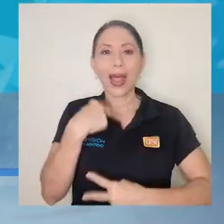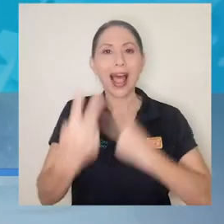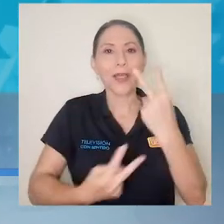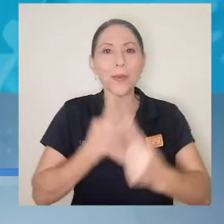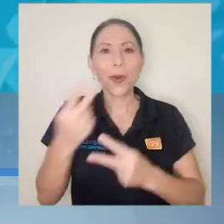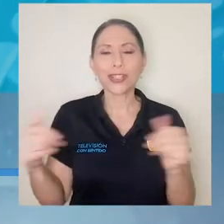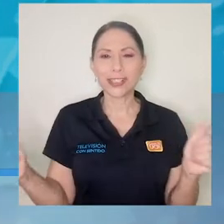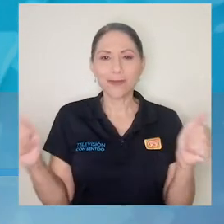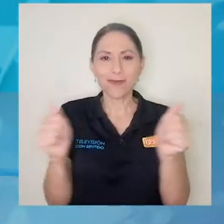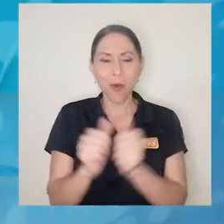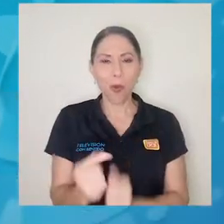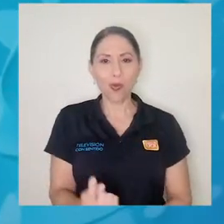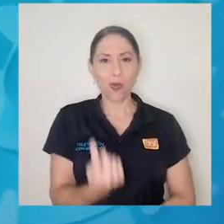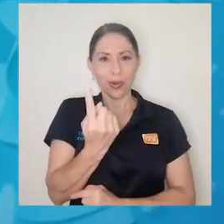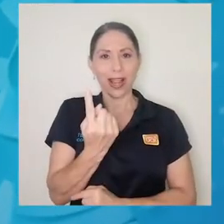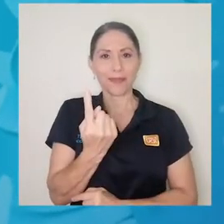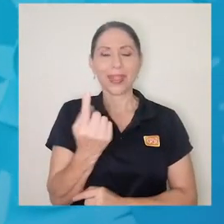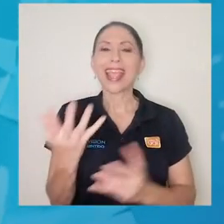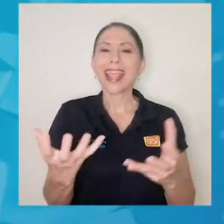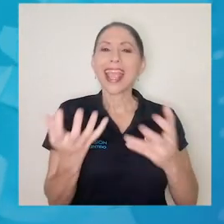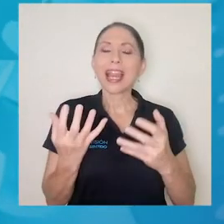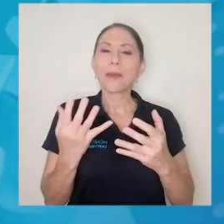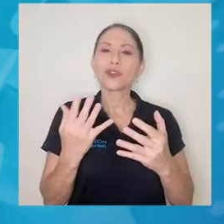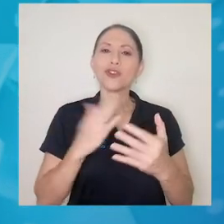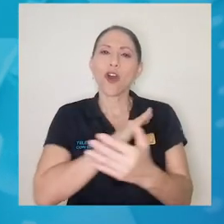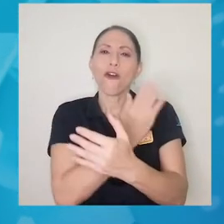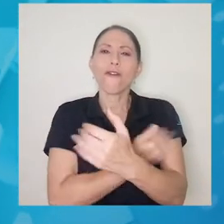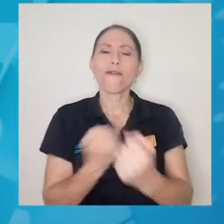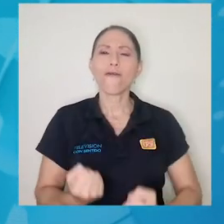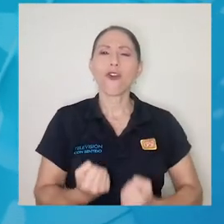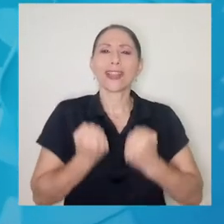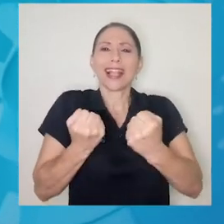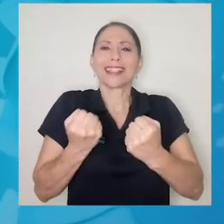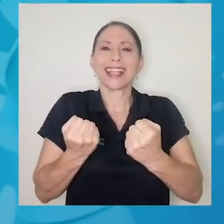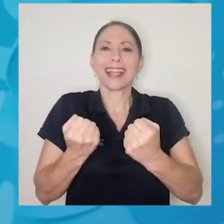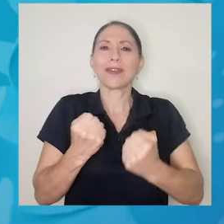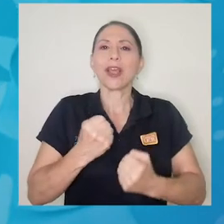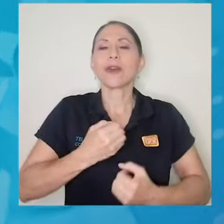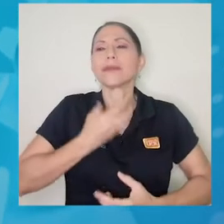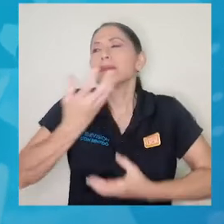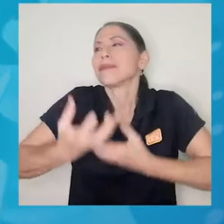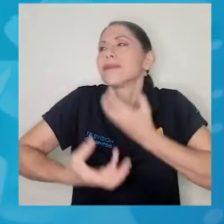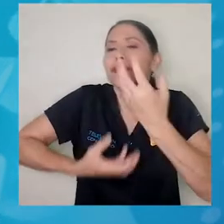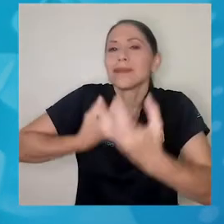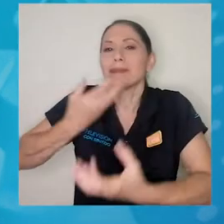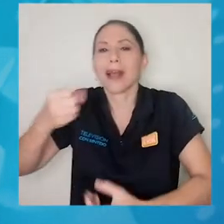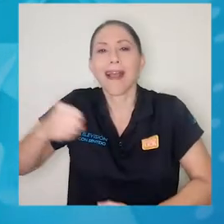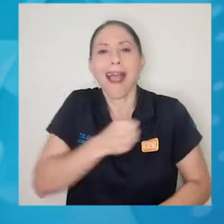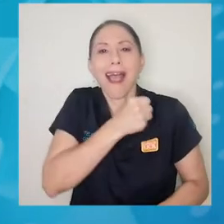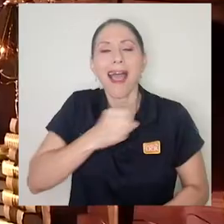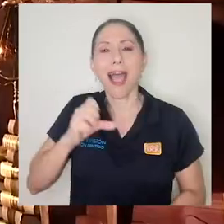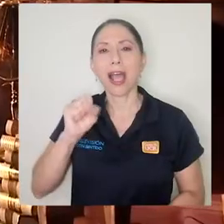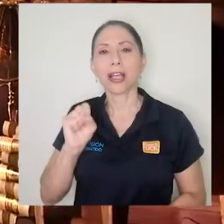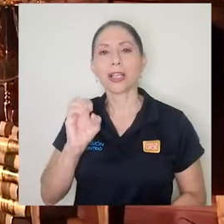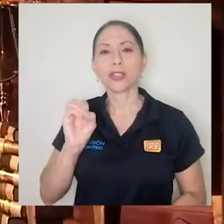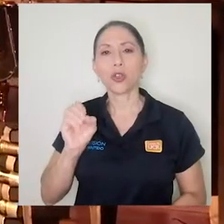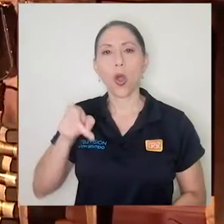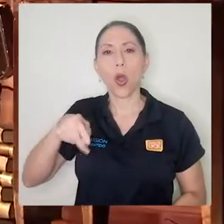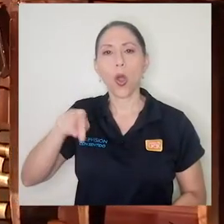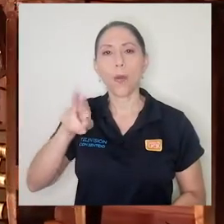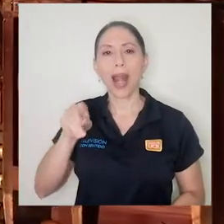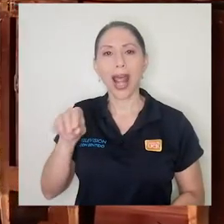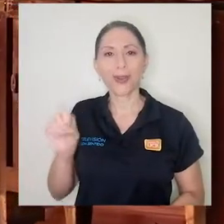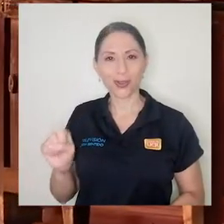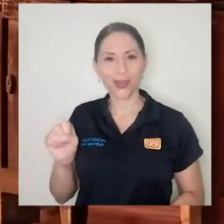fortalecer lo que es la unión dentro de las sopranos y qué mejor forma que hacerlo